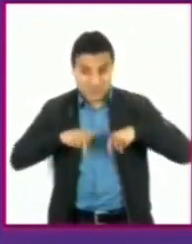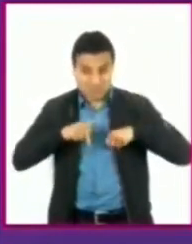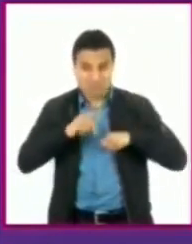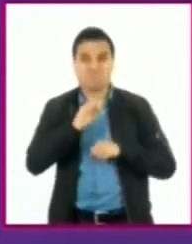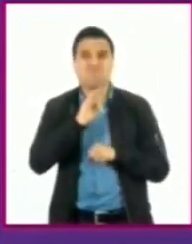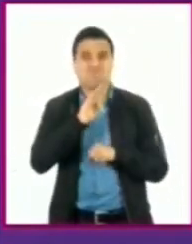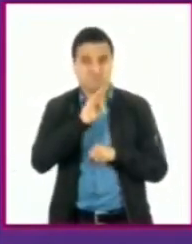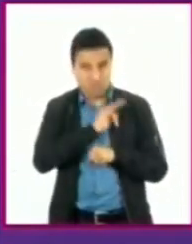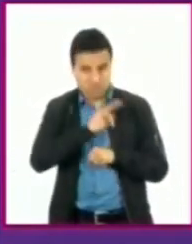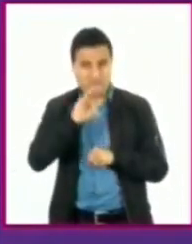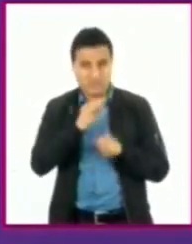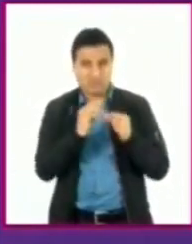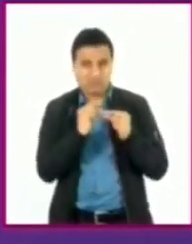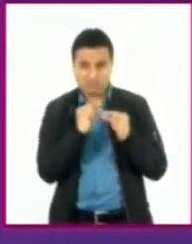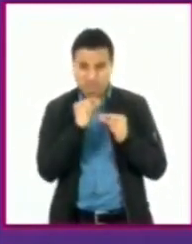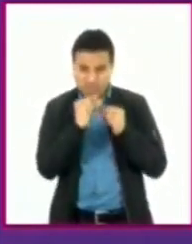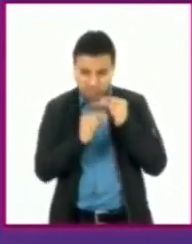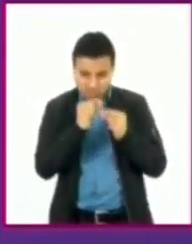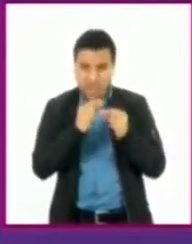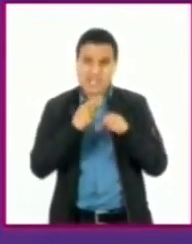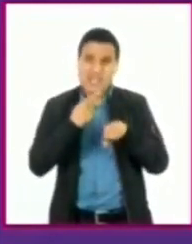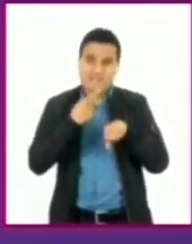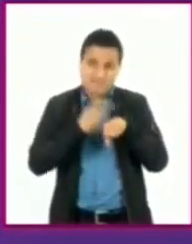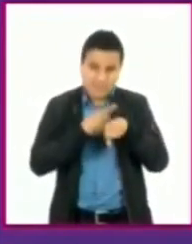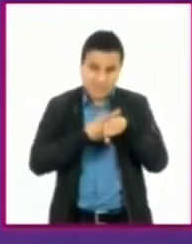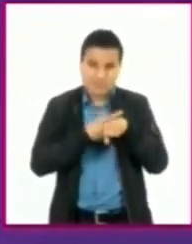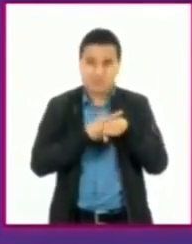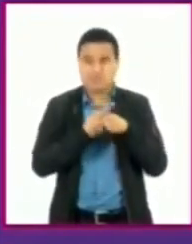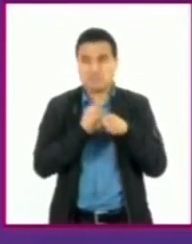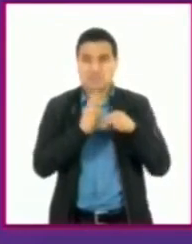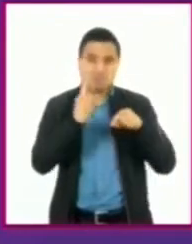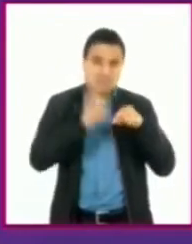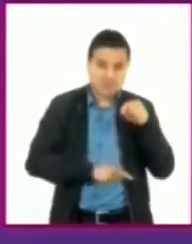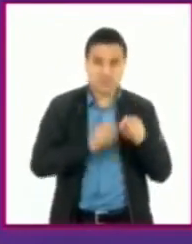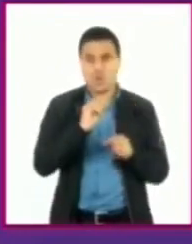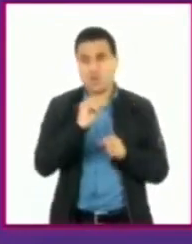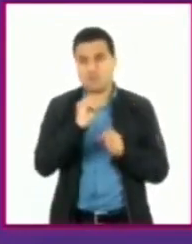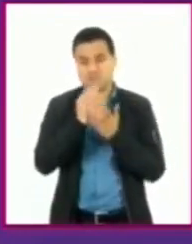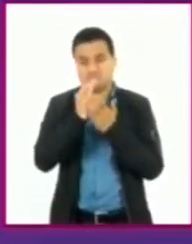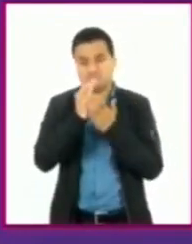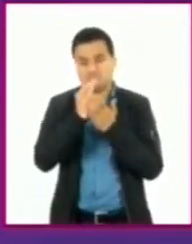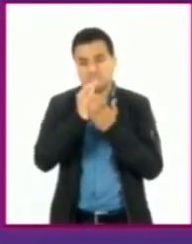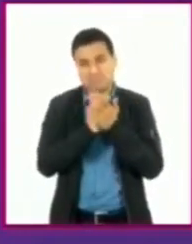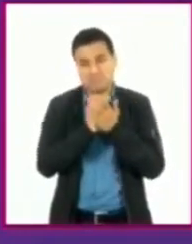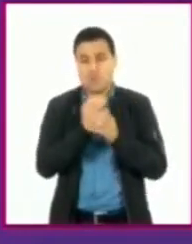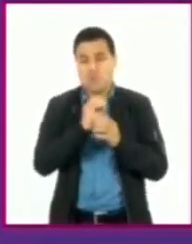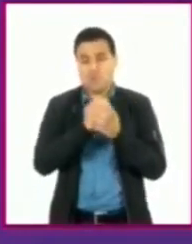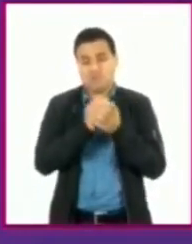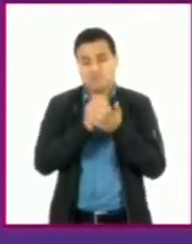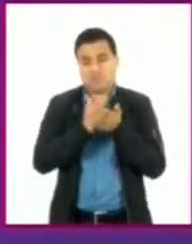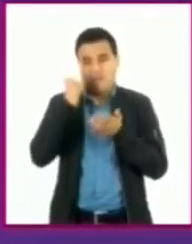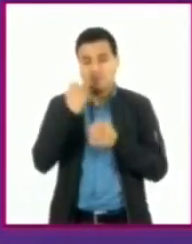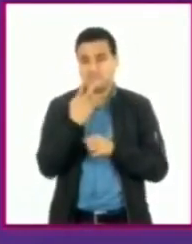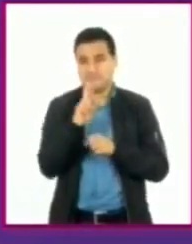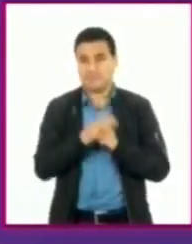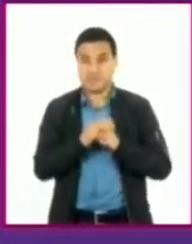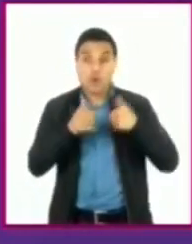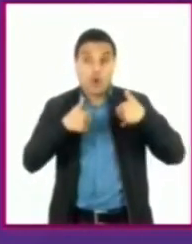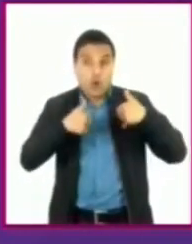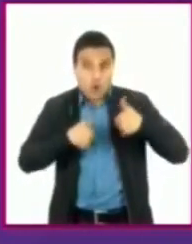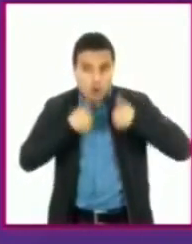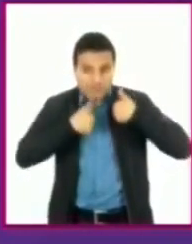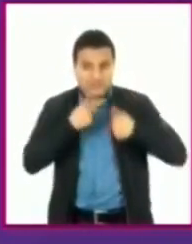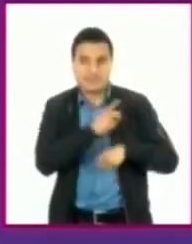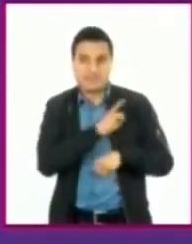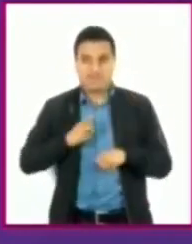condiciones para que la enfermedad se manifieste o no. Esto es muy necesario que los jóvenes lo conozcan para prevenir